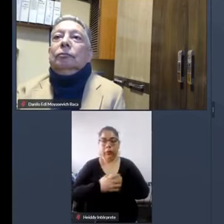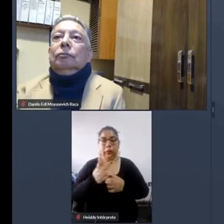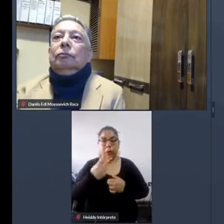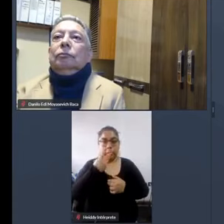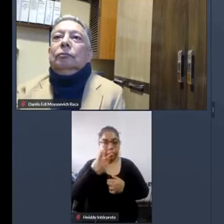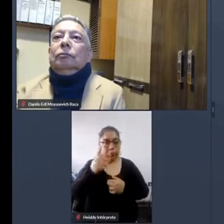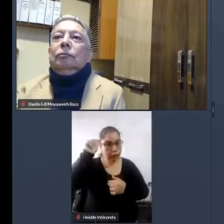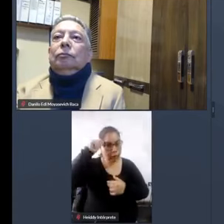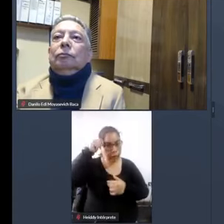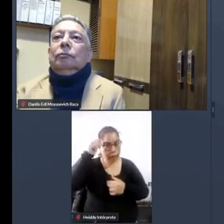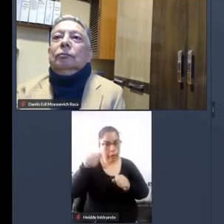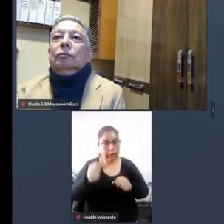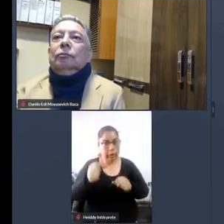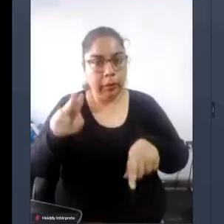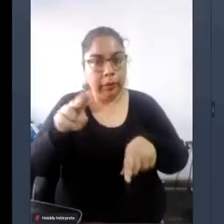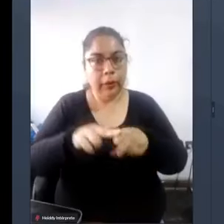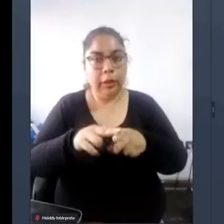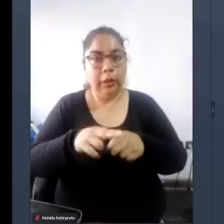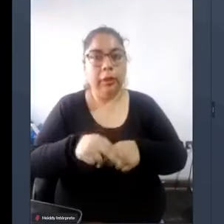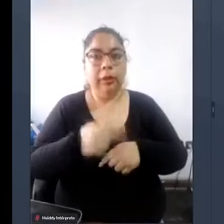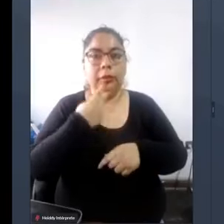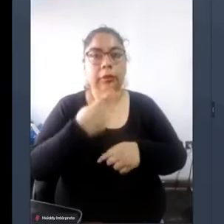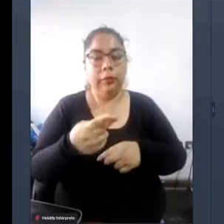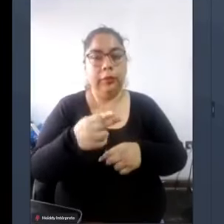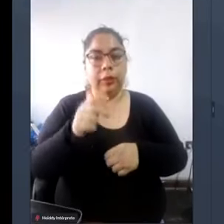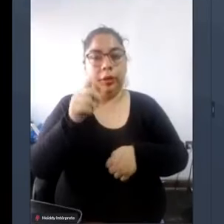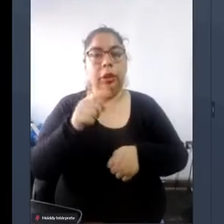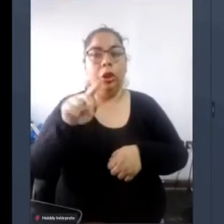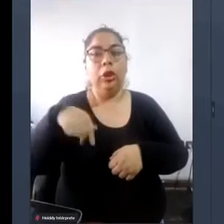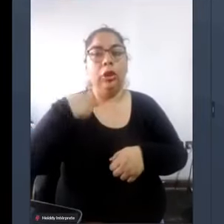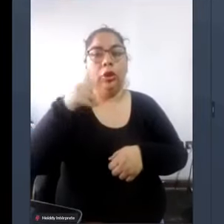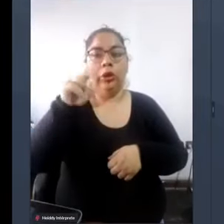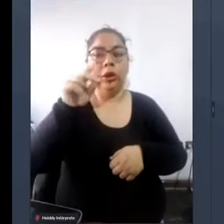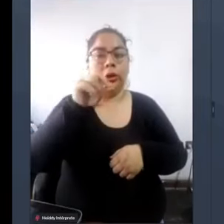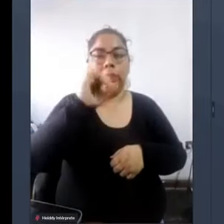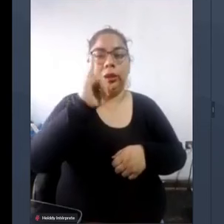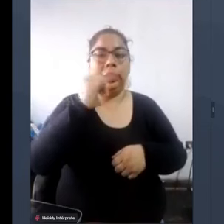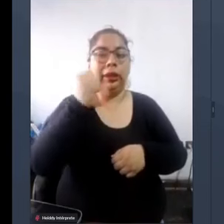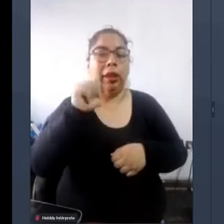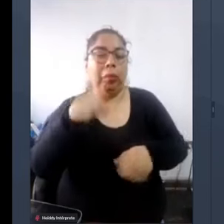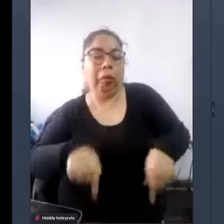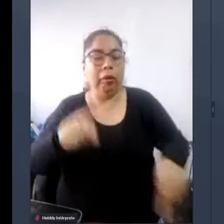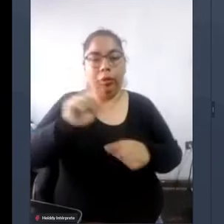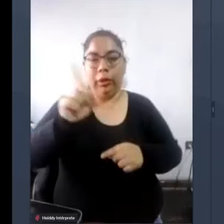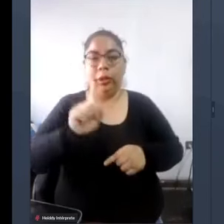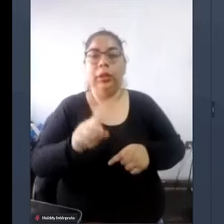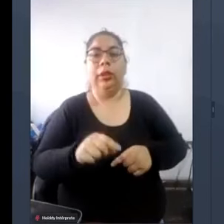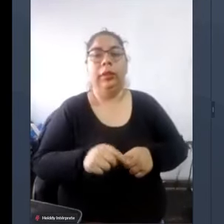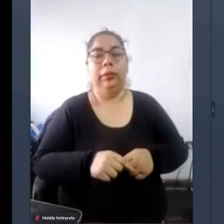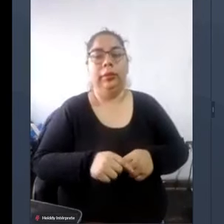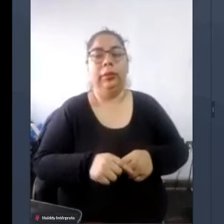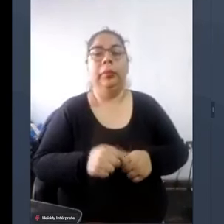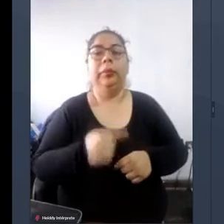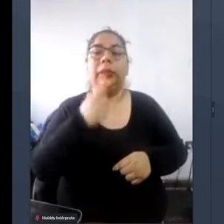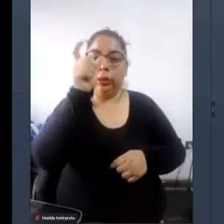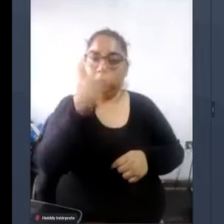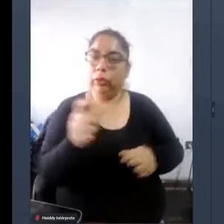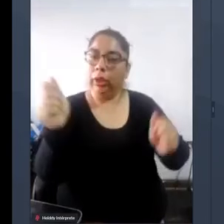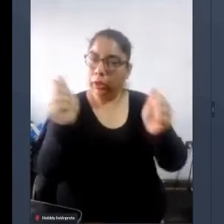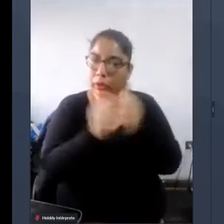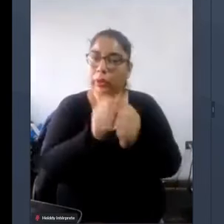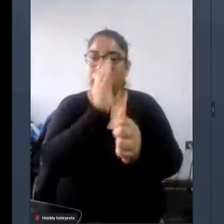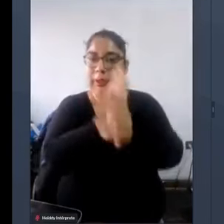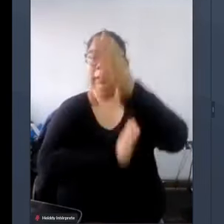también el término adecuado no se dice no se dice discapacitado ni discapacitada se dice persona con